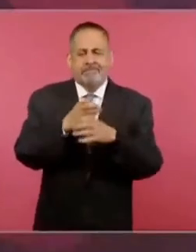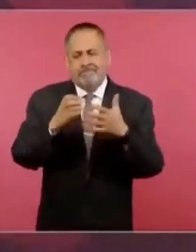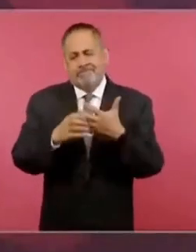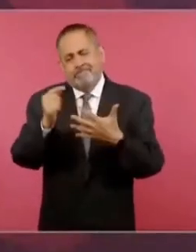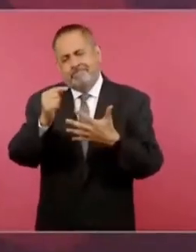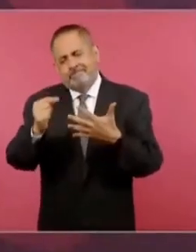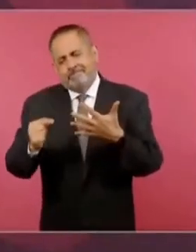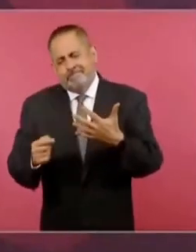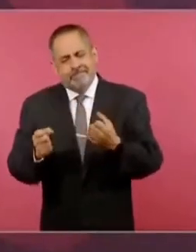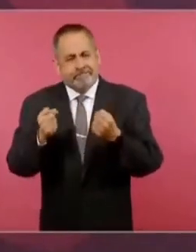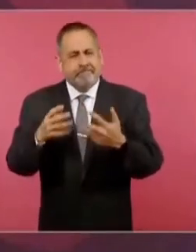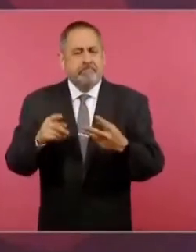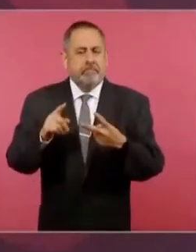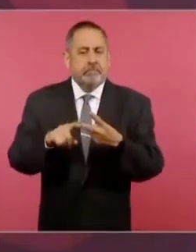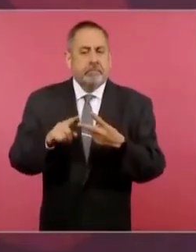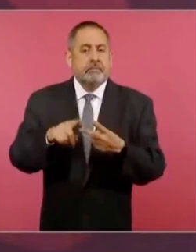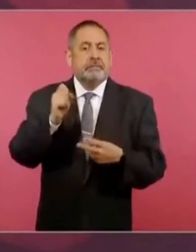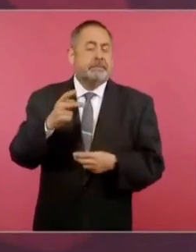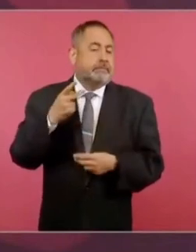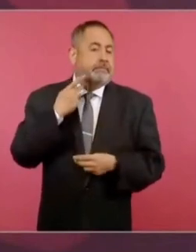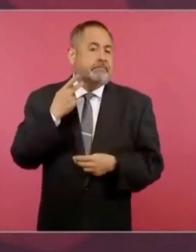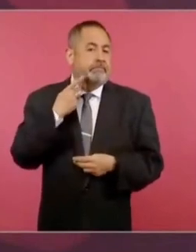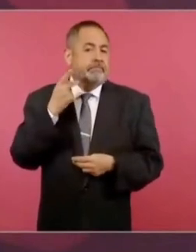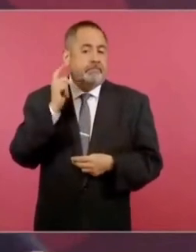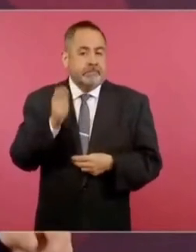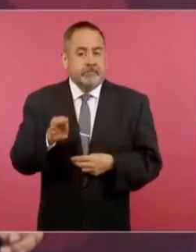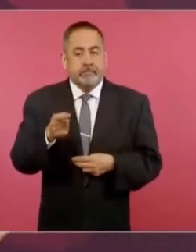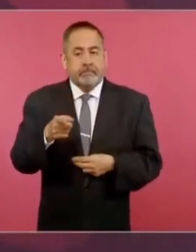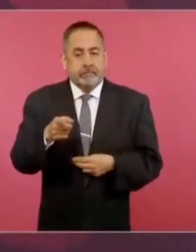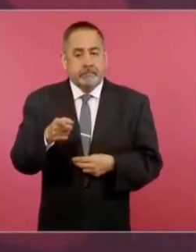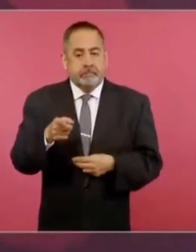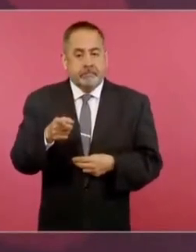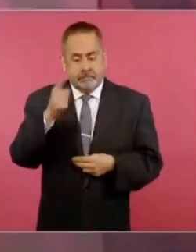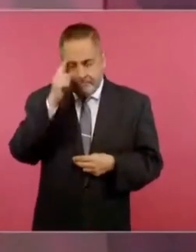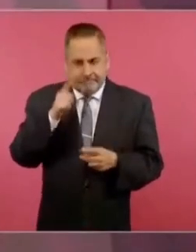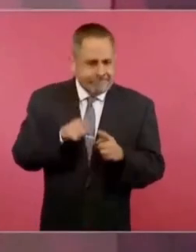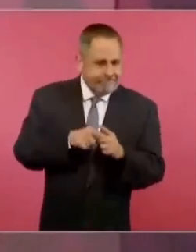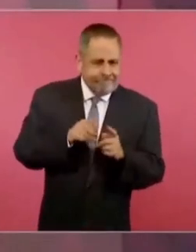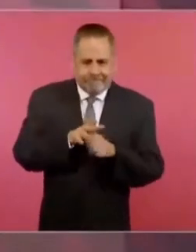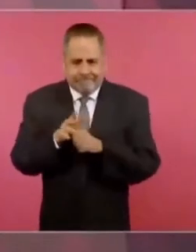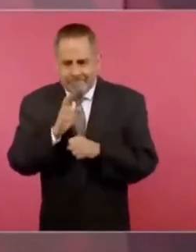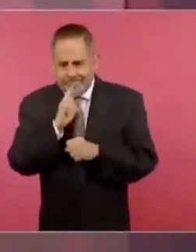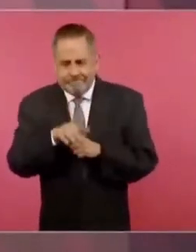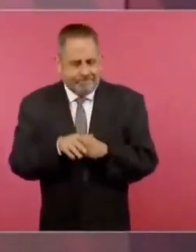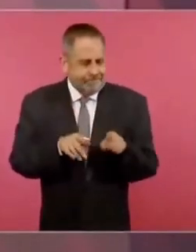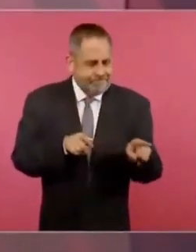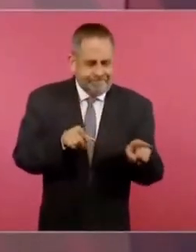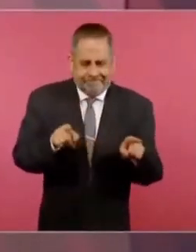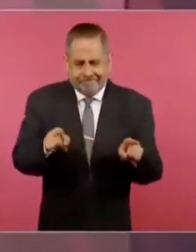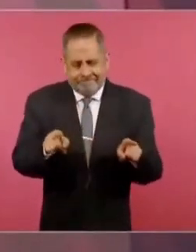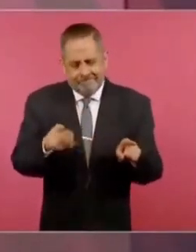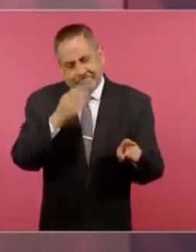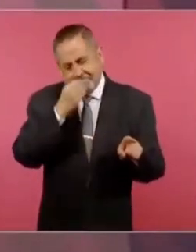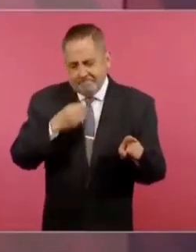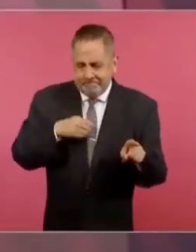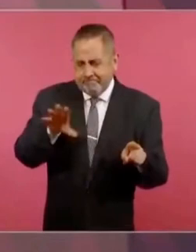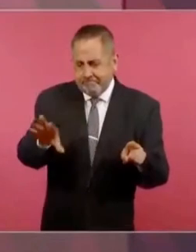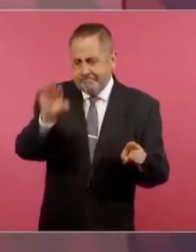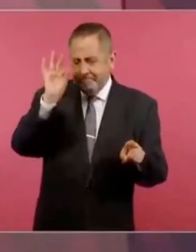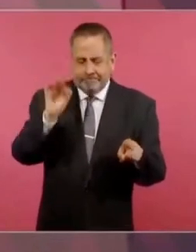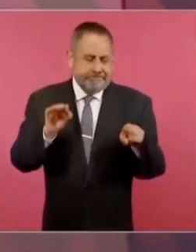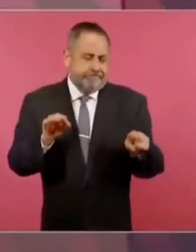y la política también es optar entre inconvenientes, priorizar,